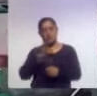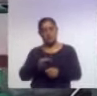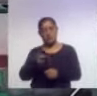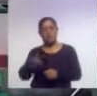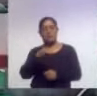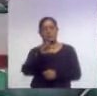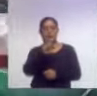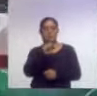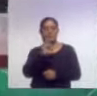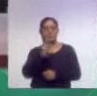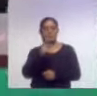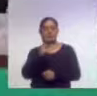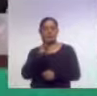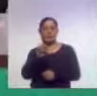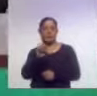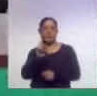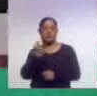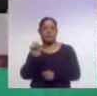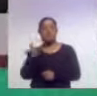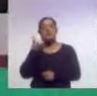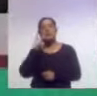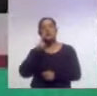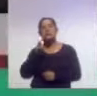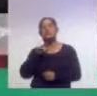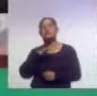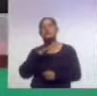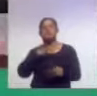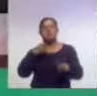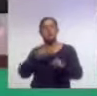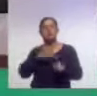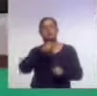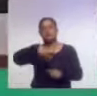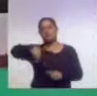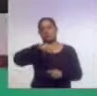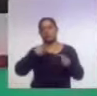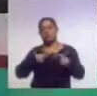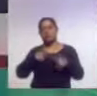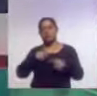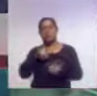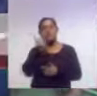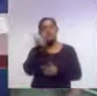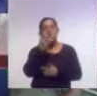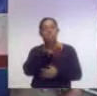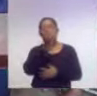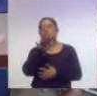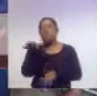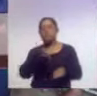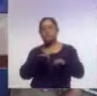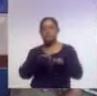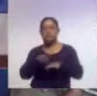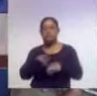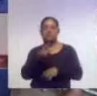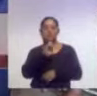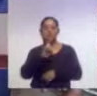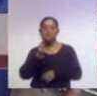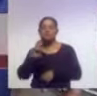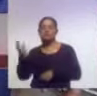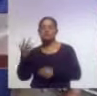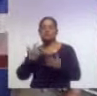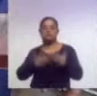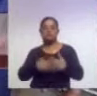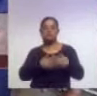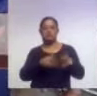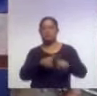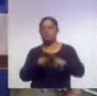vincular de manera eficiente a los estadores de empleo con el personal reclutador de diversas empresas y con ello incrementar las